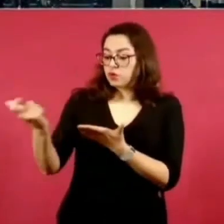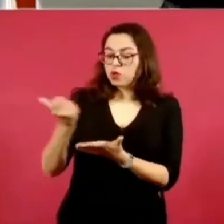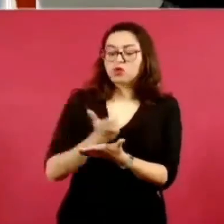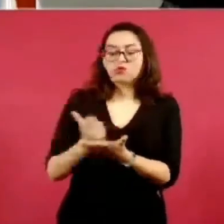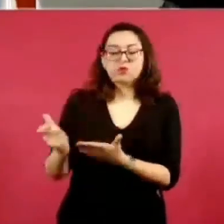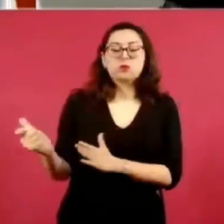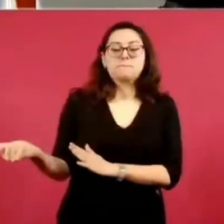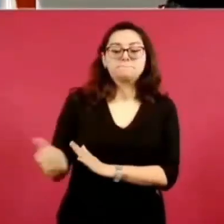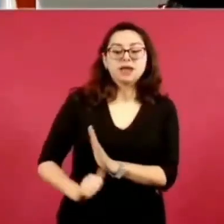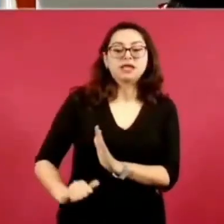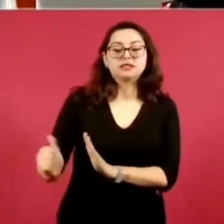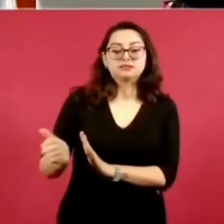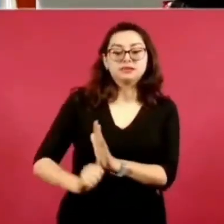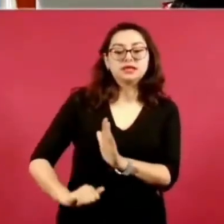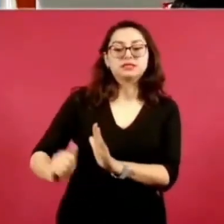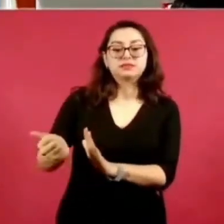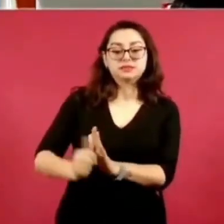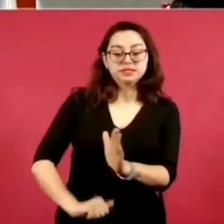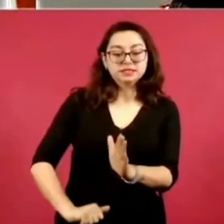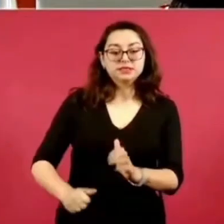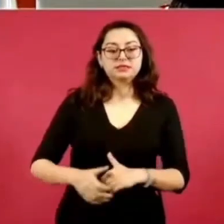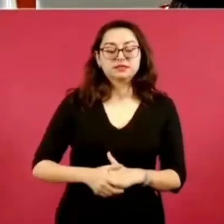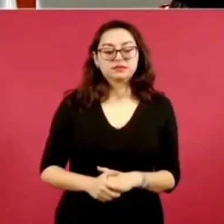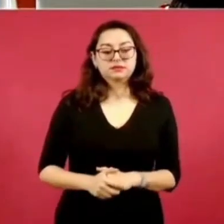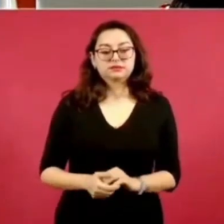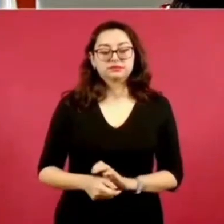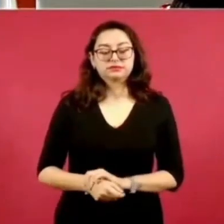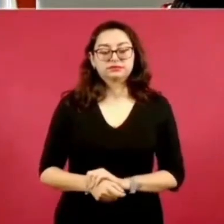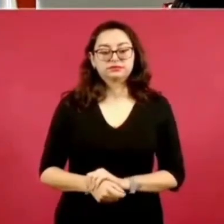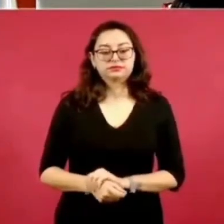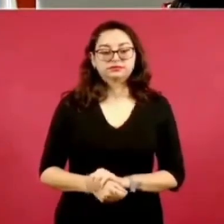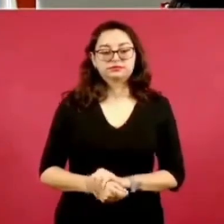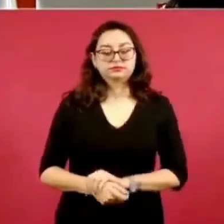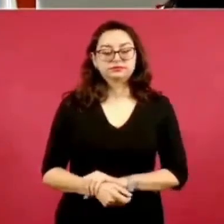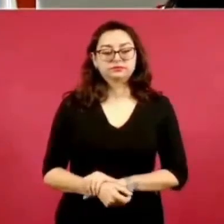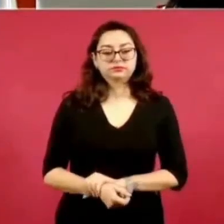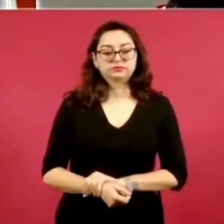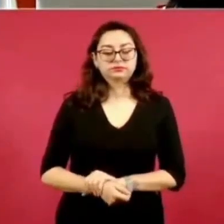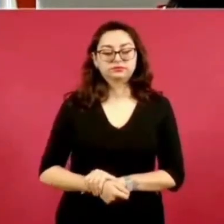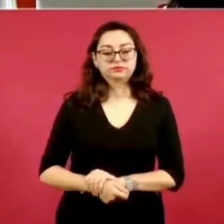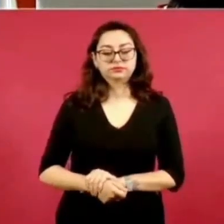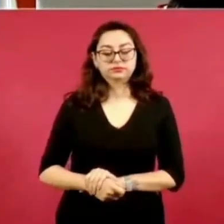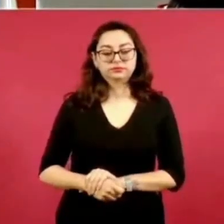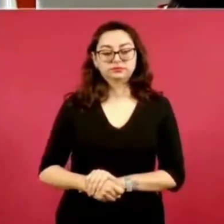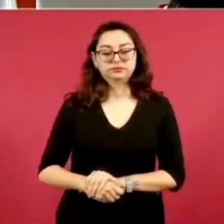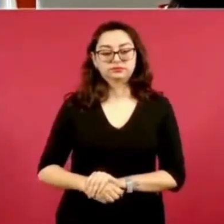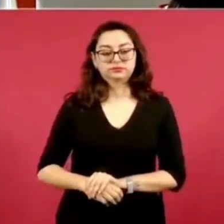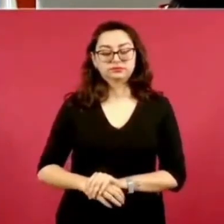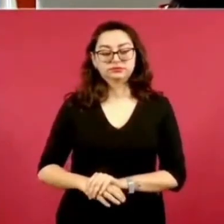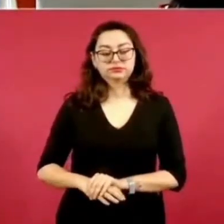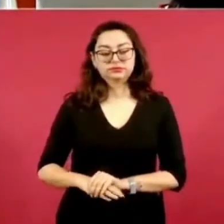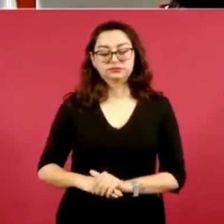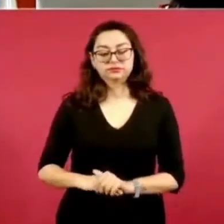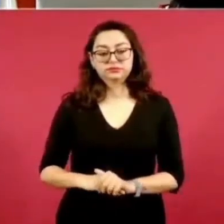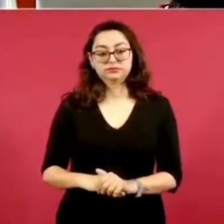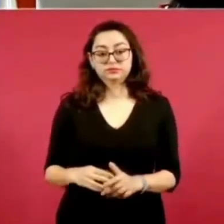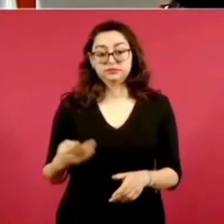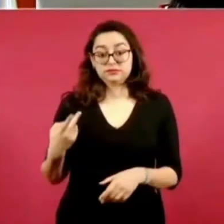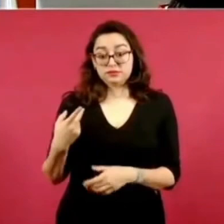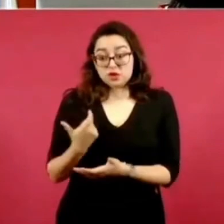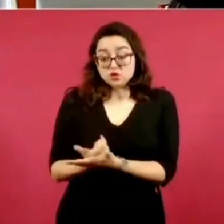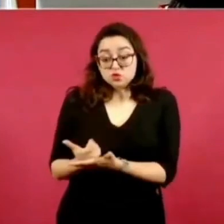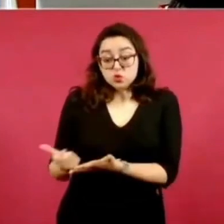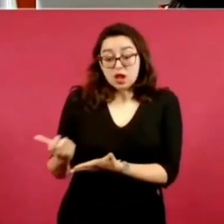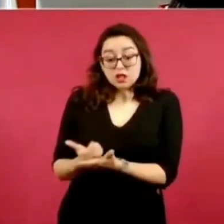ese es el